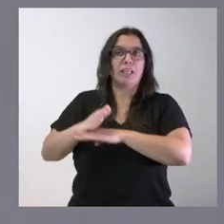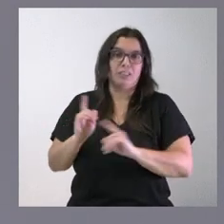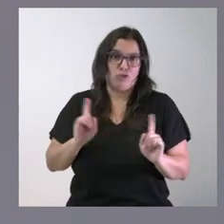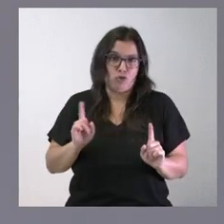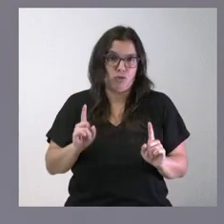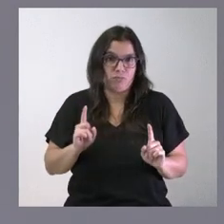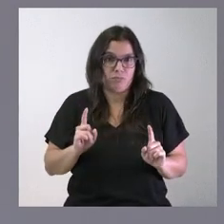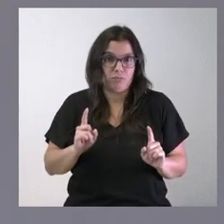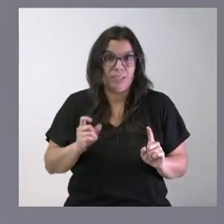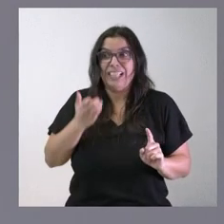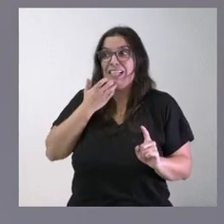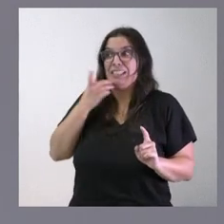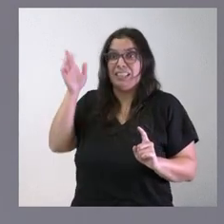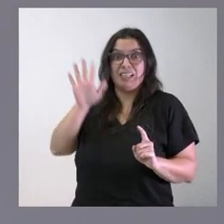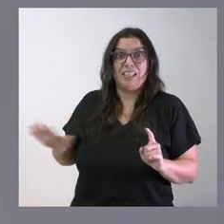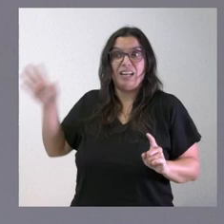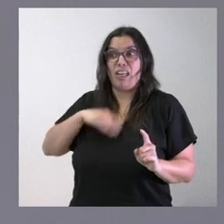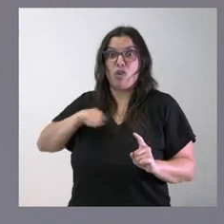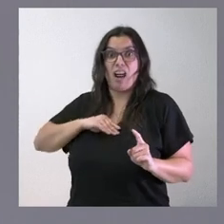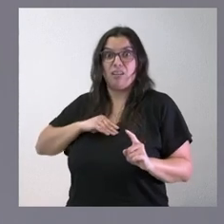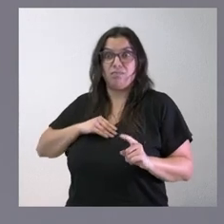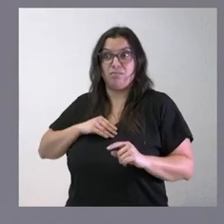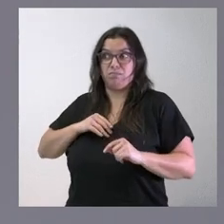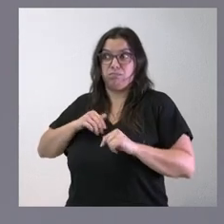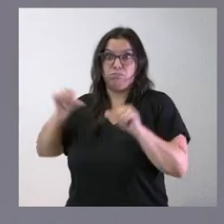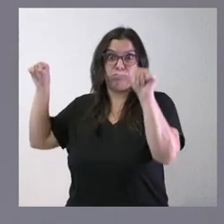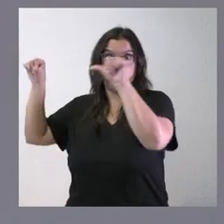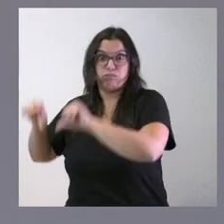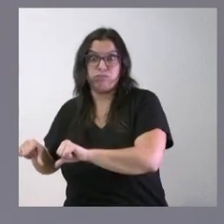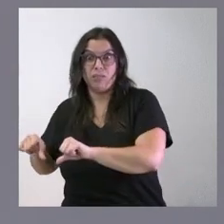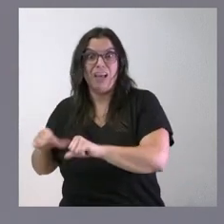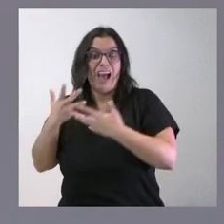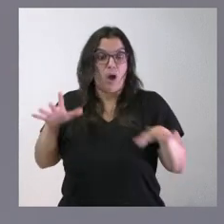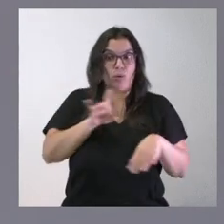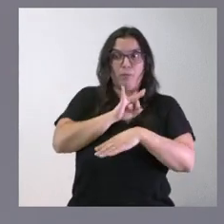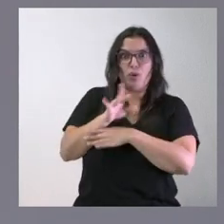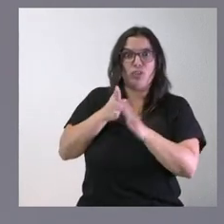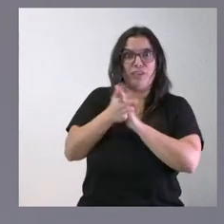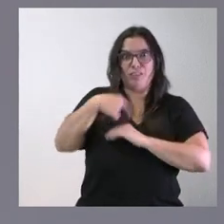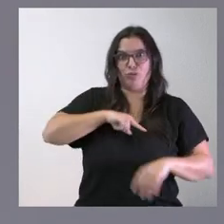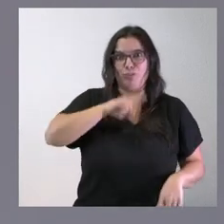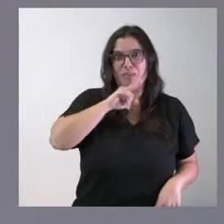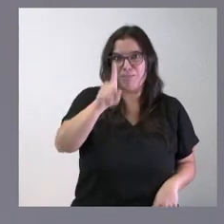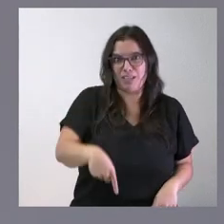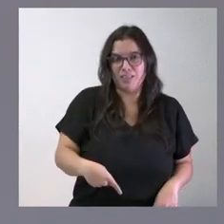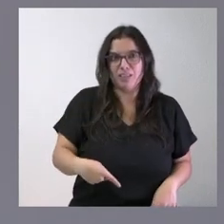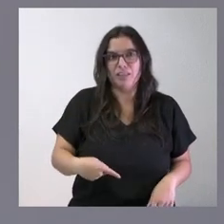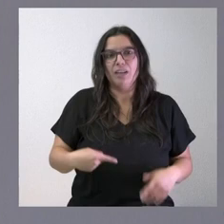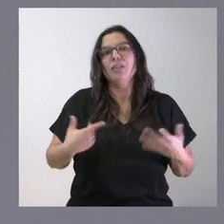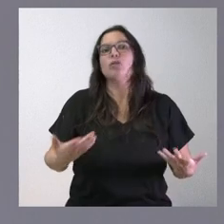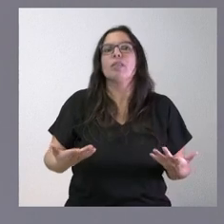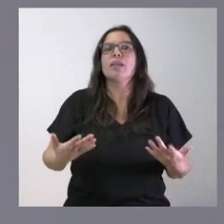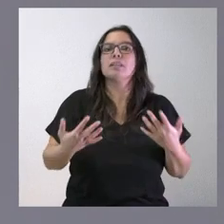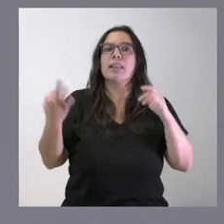nacional si el conjunto nacional tiene un comportamiento negativo es que nuestro comportamiento se está deteriorando y por tanto desde ese punto de vista nos enfrentamos a una